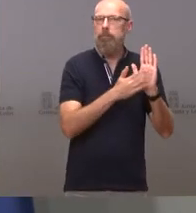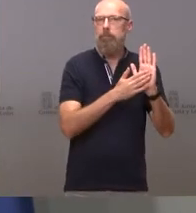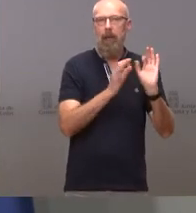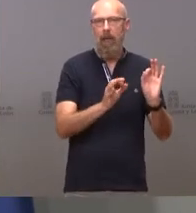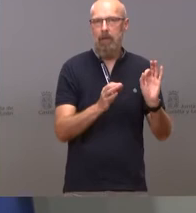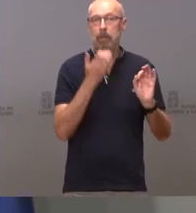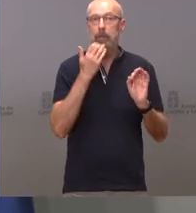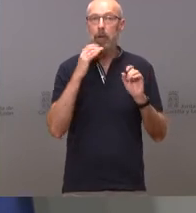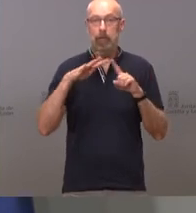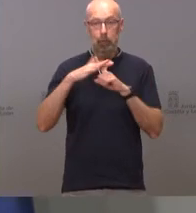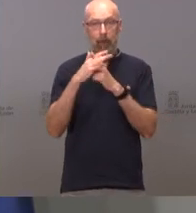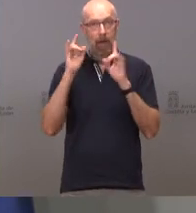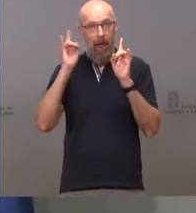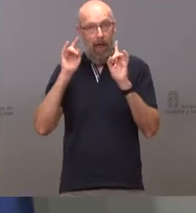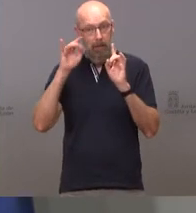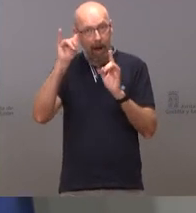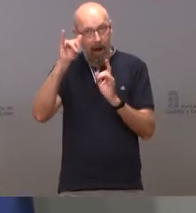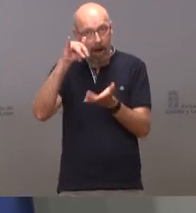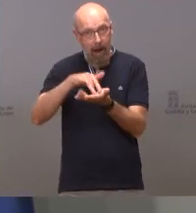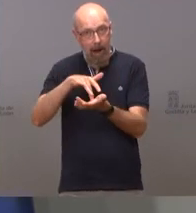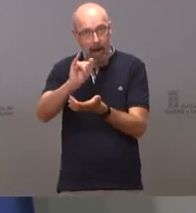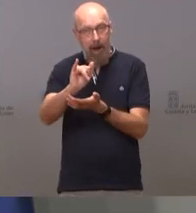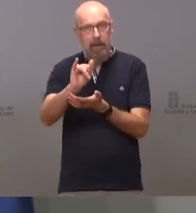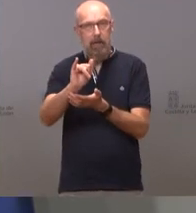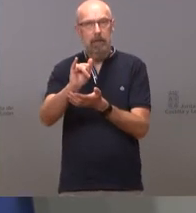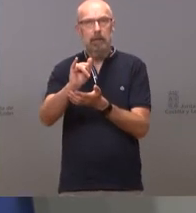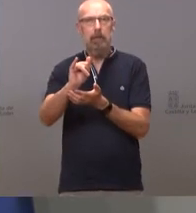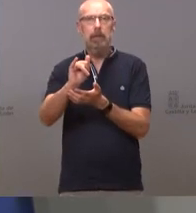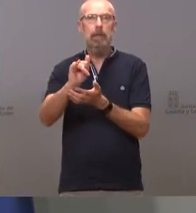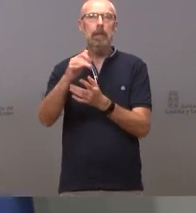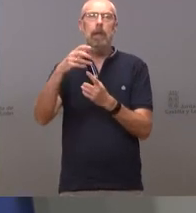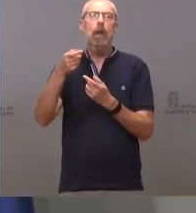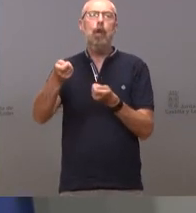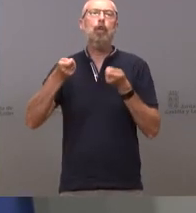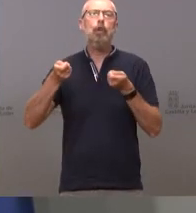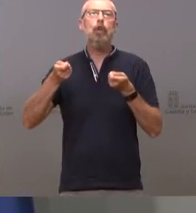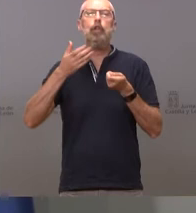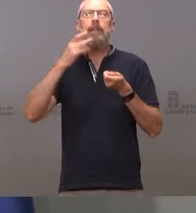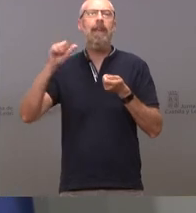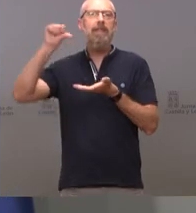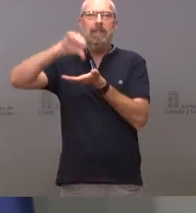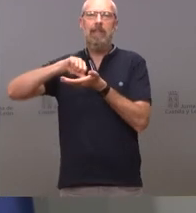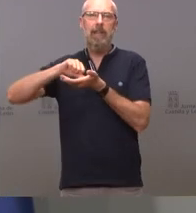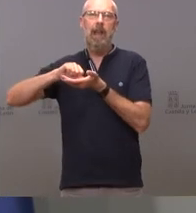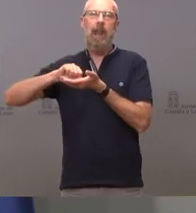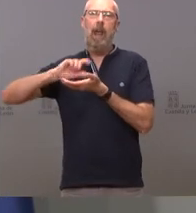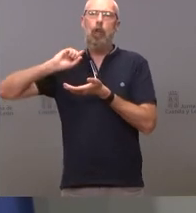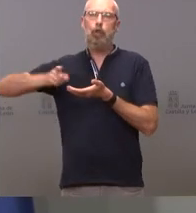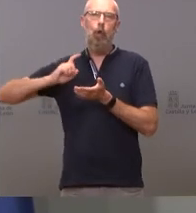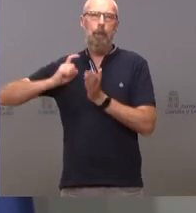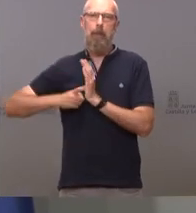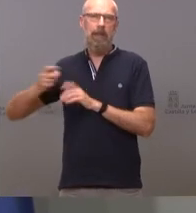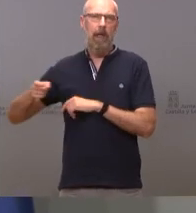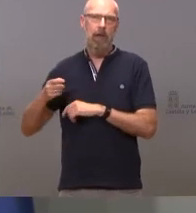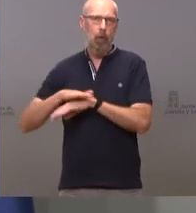alarma hay un mando central que tiene toda la autoridad y la opinión del señor Reyero a la cual yo respeto